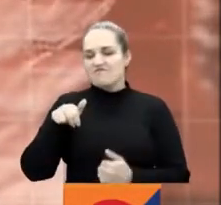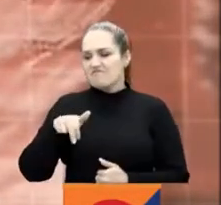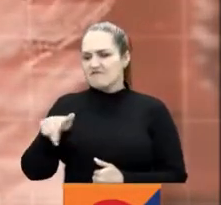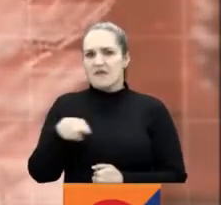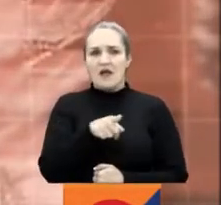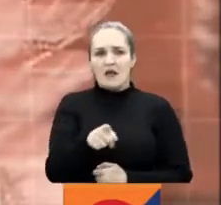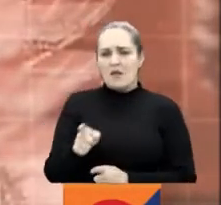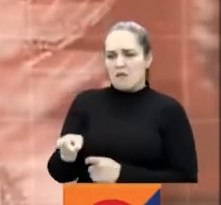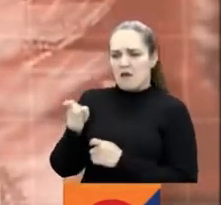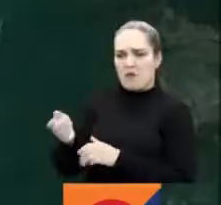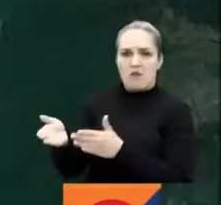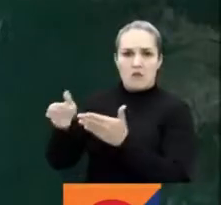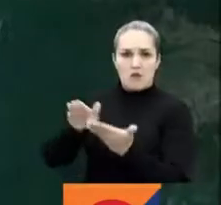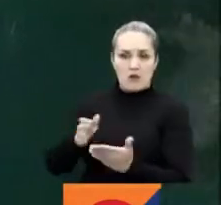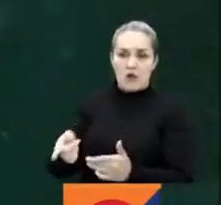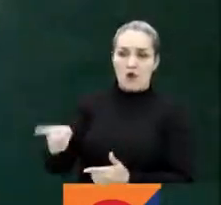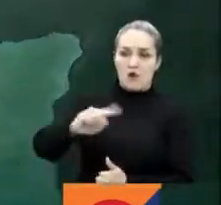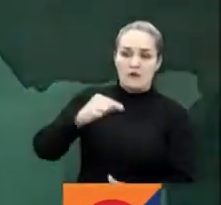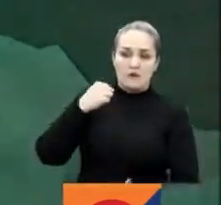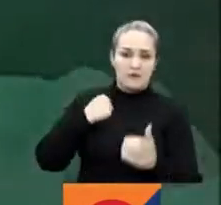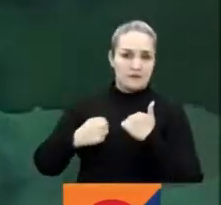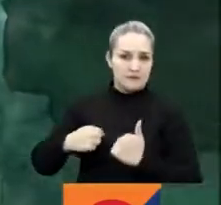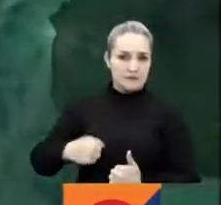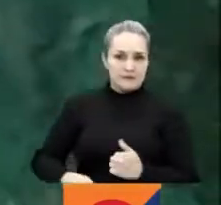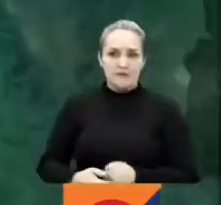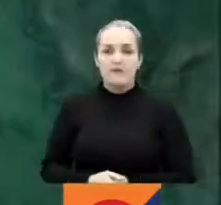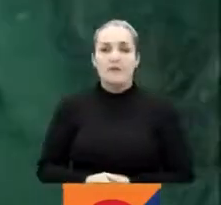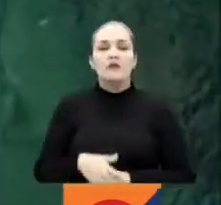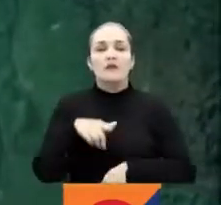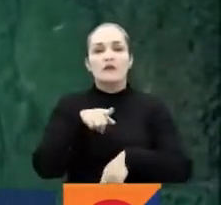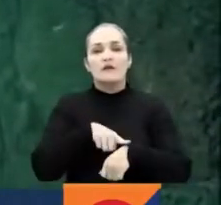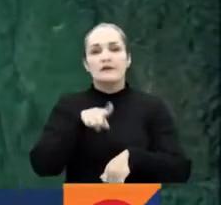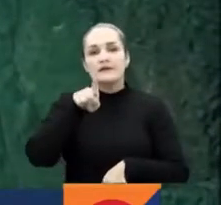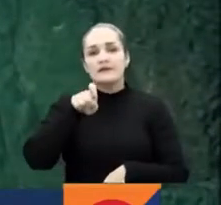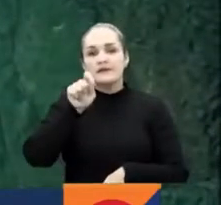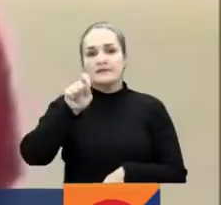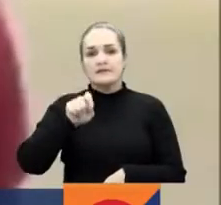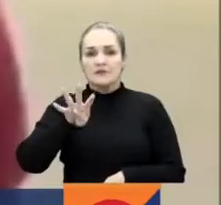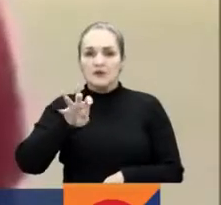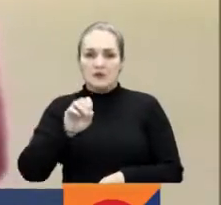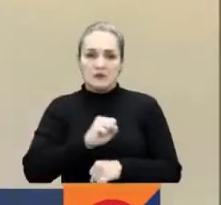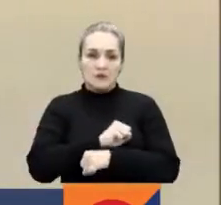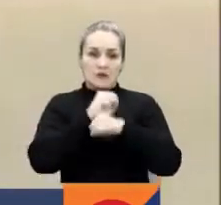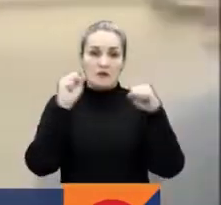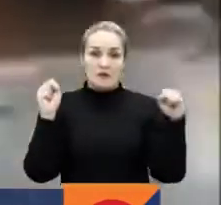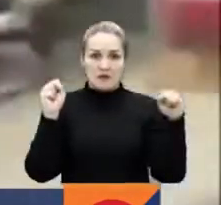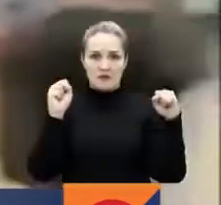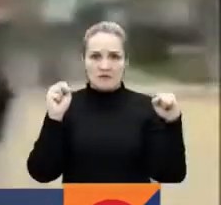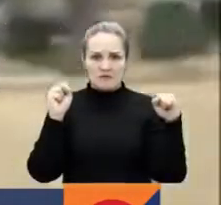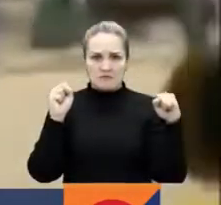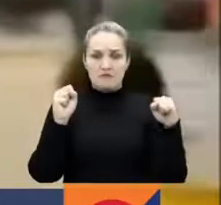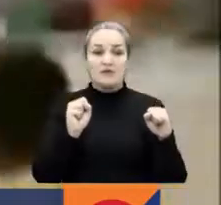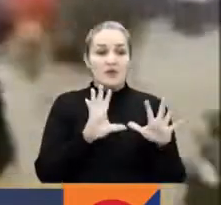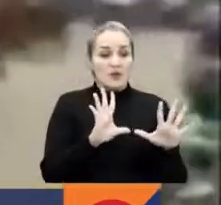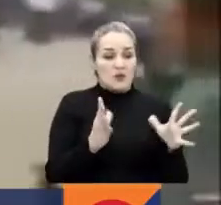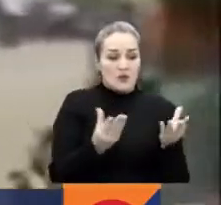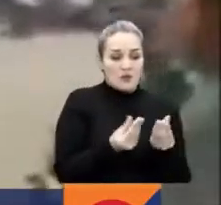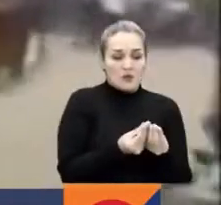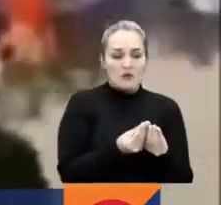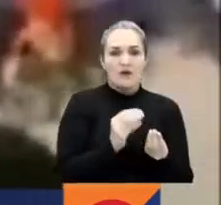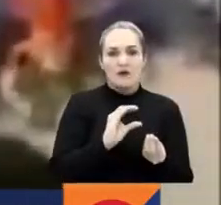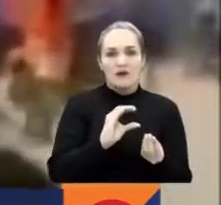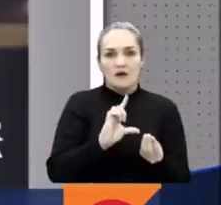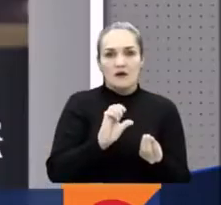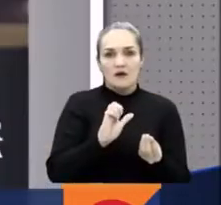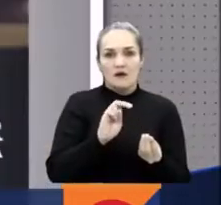resultó herido. El ataque ocurrió a las 6 y 40 de la mañana. Según las autoridades integrantes del Clan del Golfo, dispararon contra